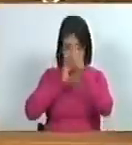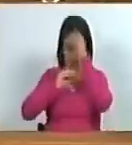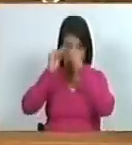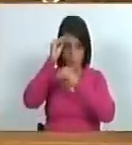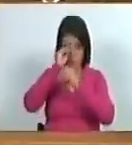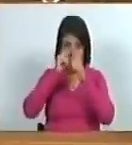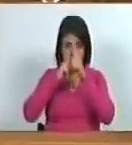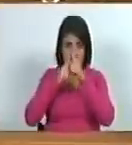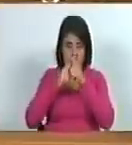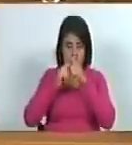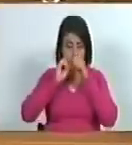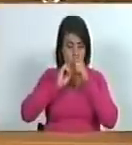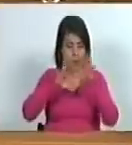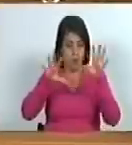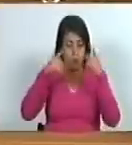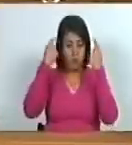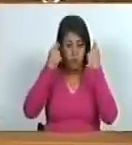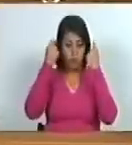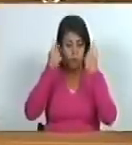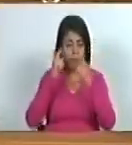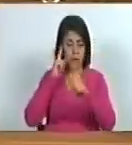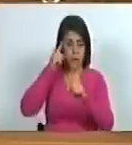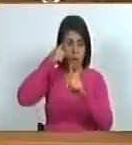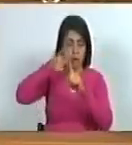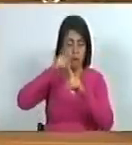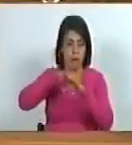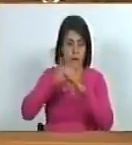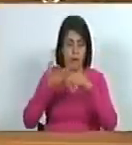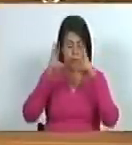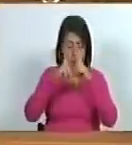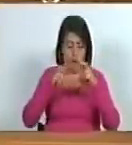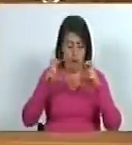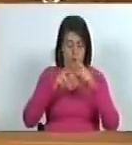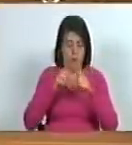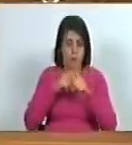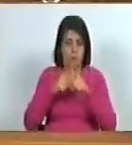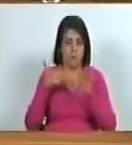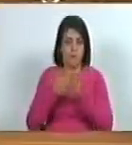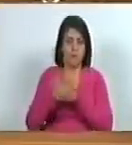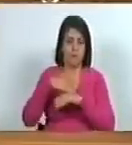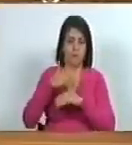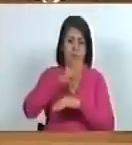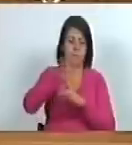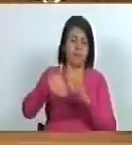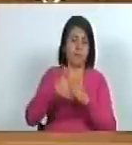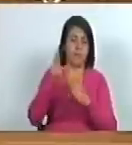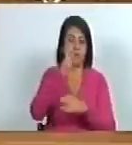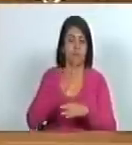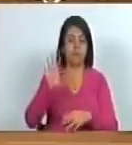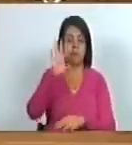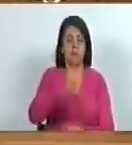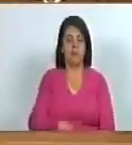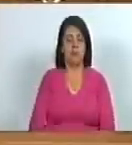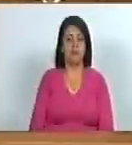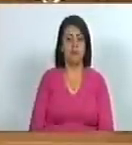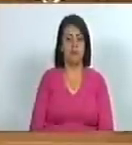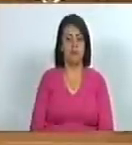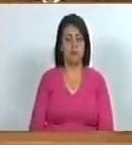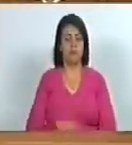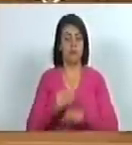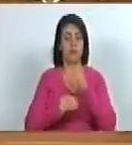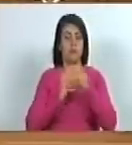difusión promoción proyección e investigación que existe en todo el territorio nacional que